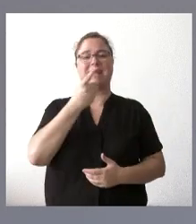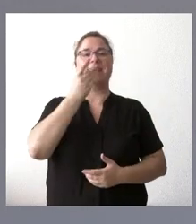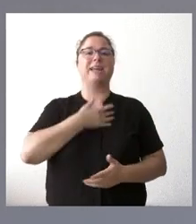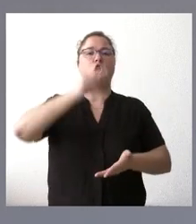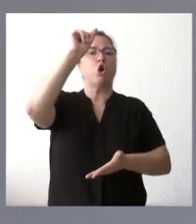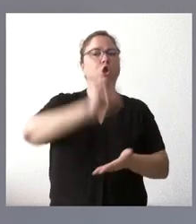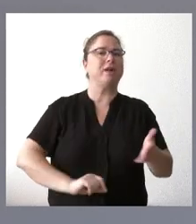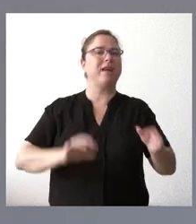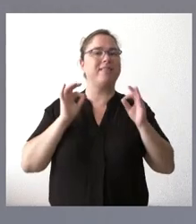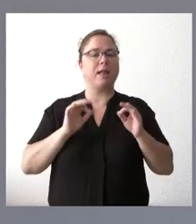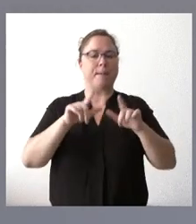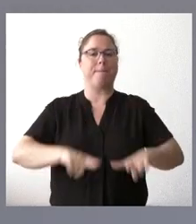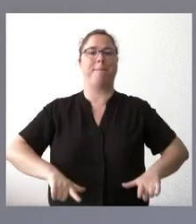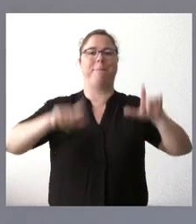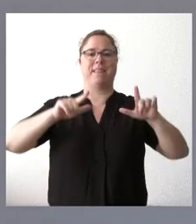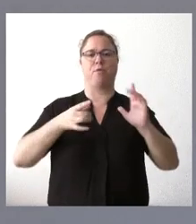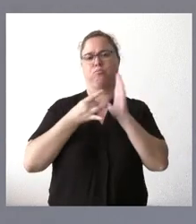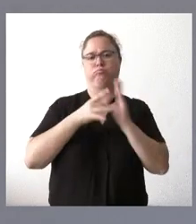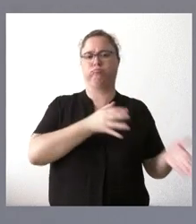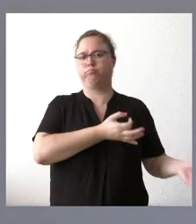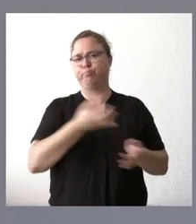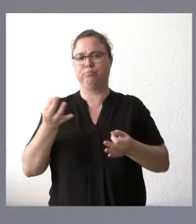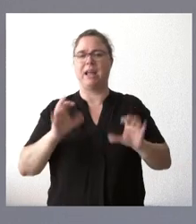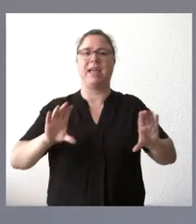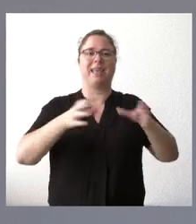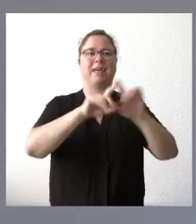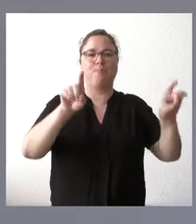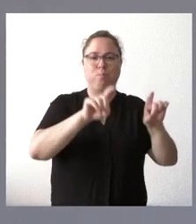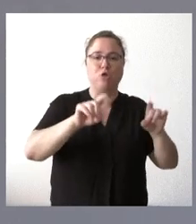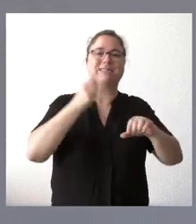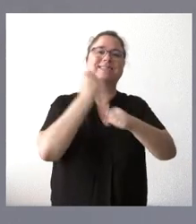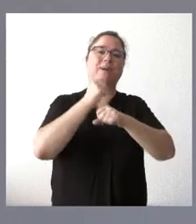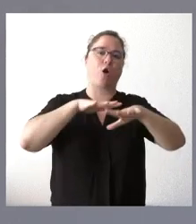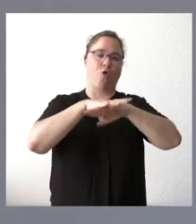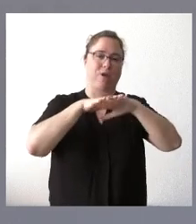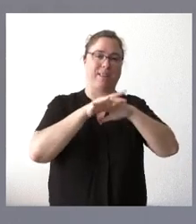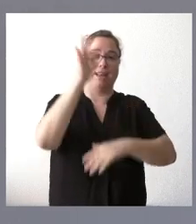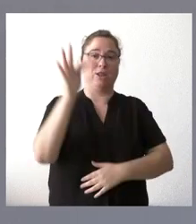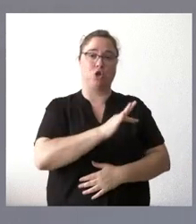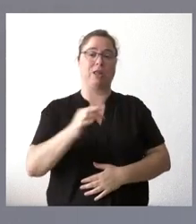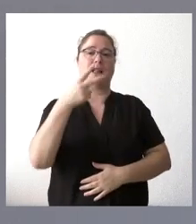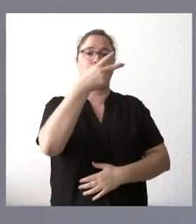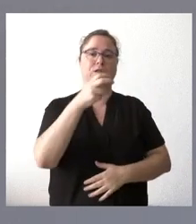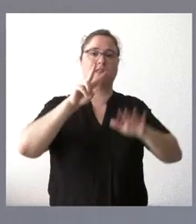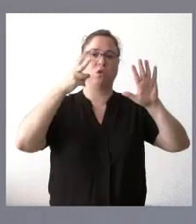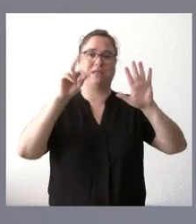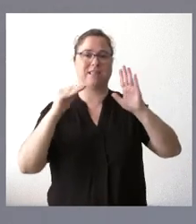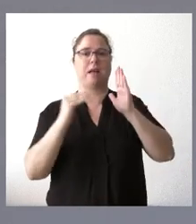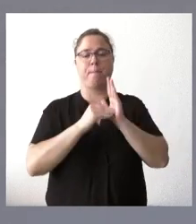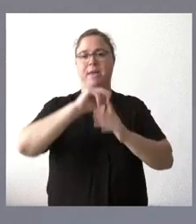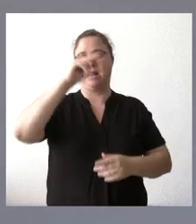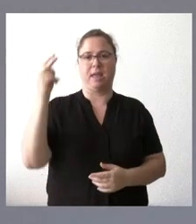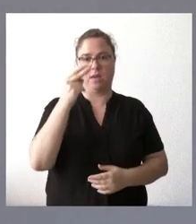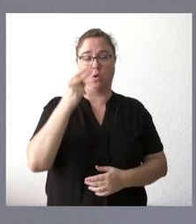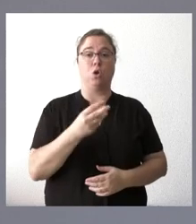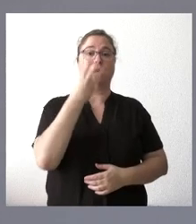plataforma de la optimización de equipos y el trabajo en red, por un importe de 260.000 euros. 3,1 millones